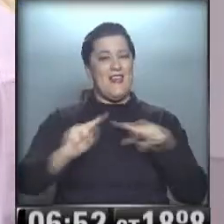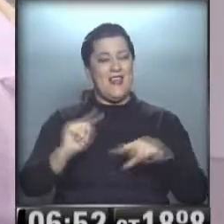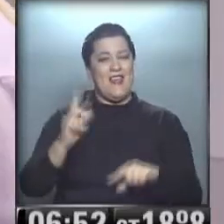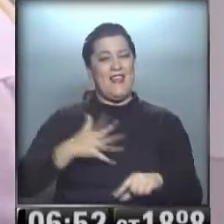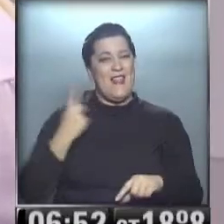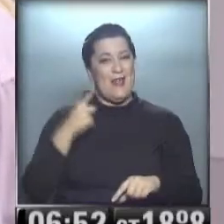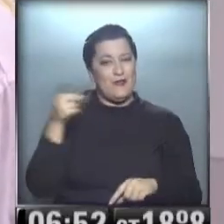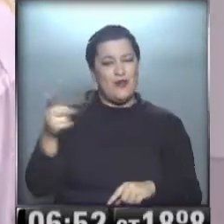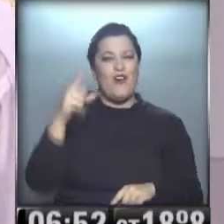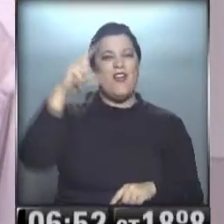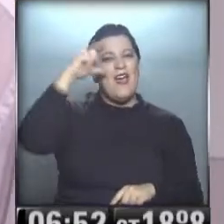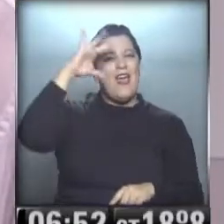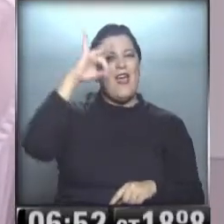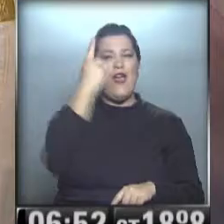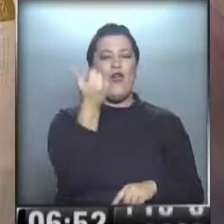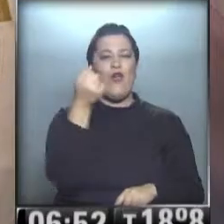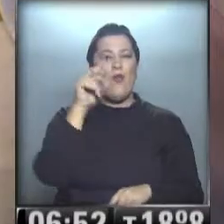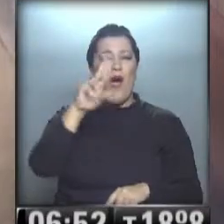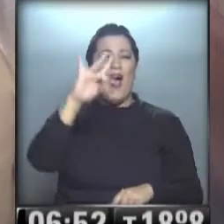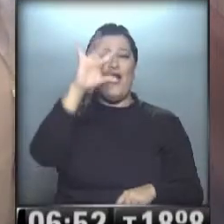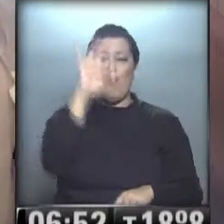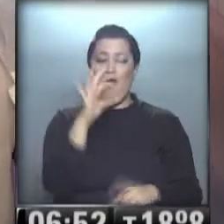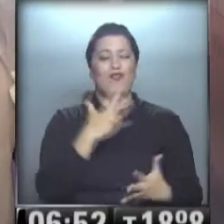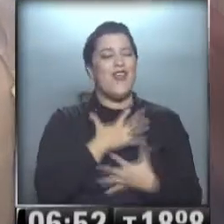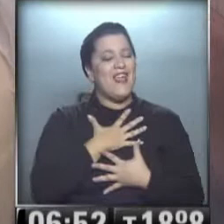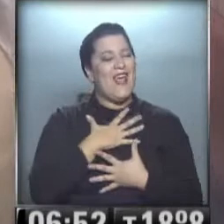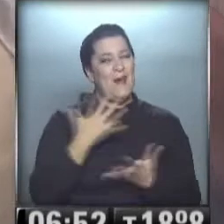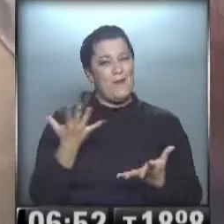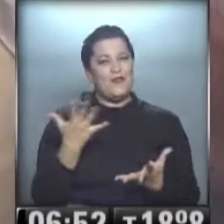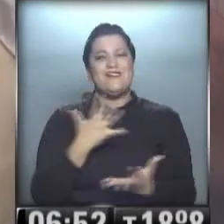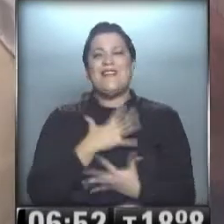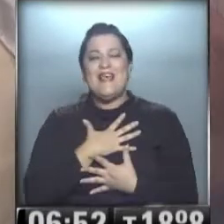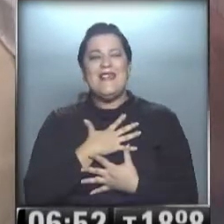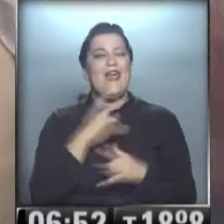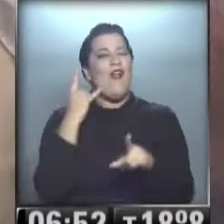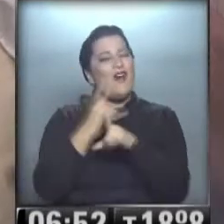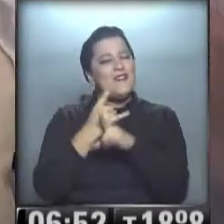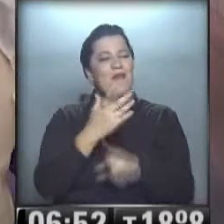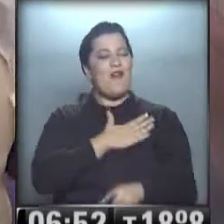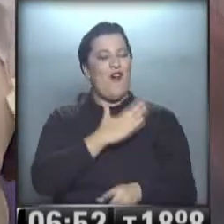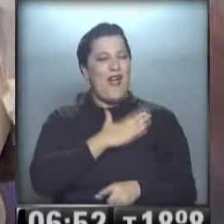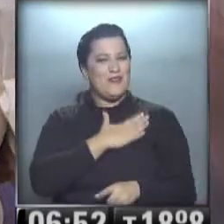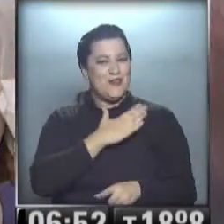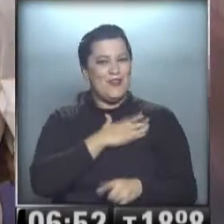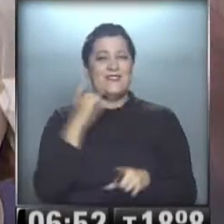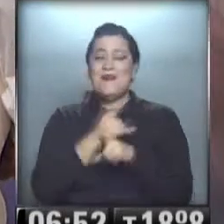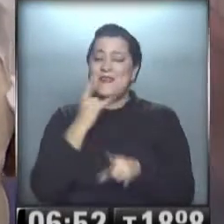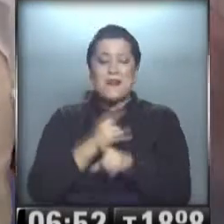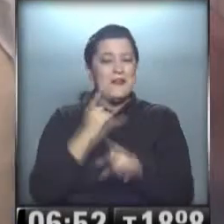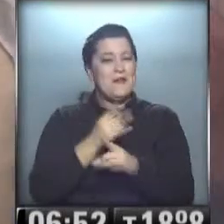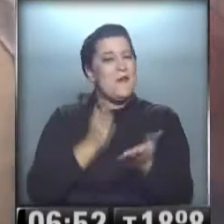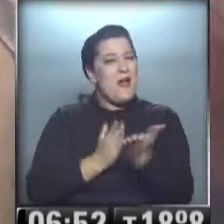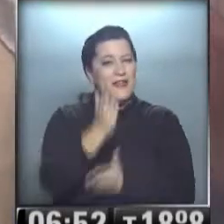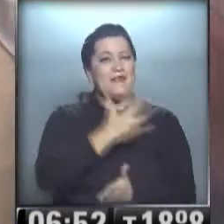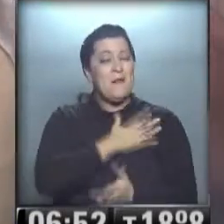Eduardo Gondel. Eduardo Gondel. Te queremos siempre, Eduardo, ¿eh? Te quiero, te guardo siempre en el corazón, siempre, siempre, siempre. Un gran